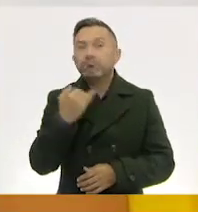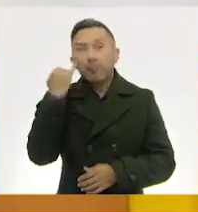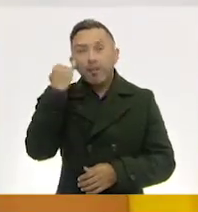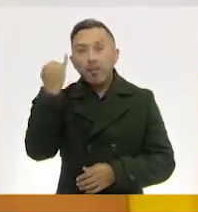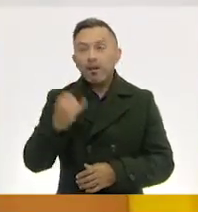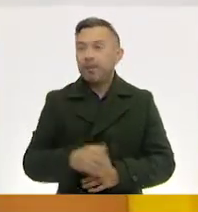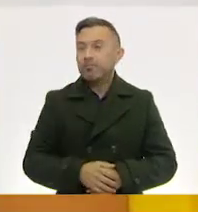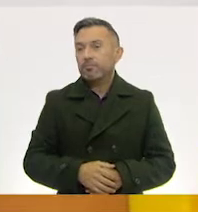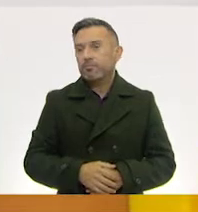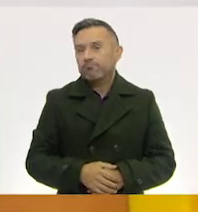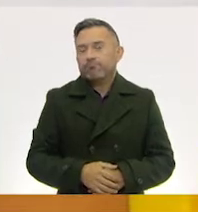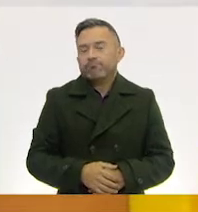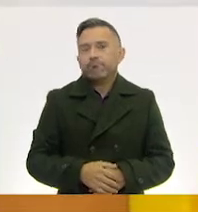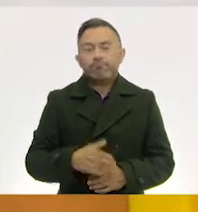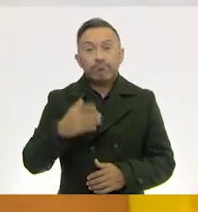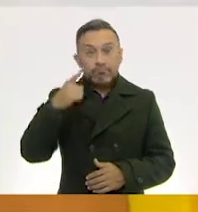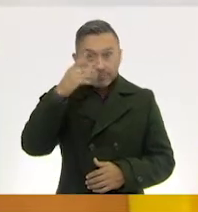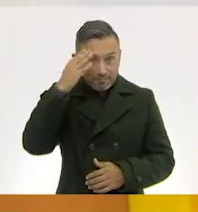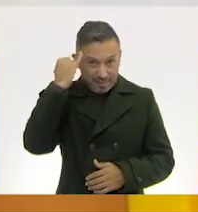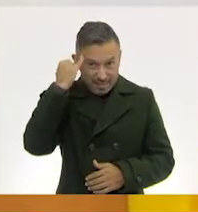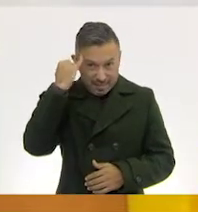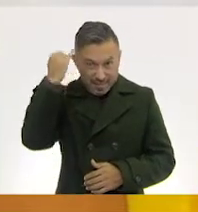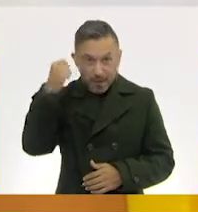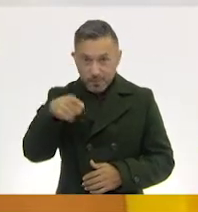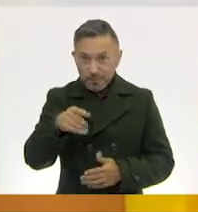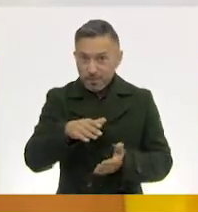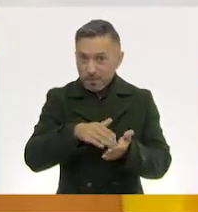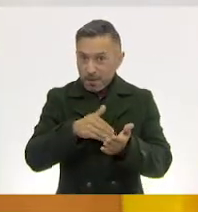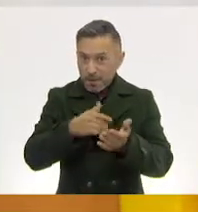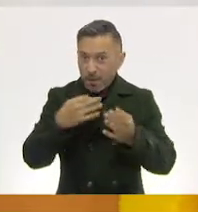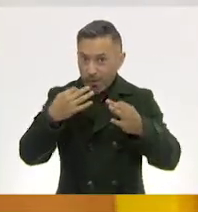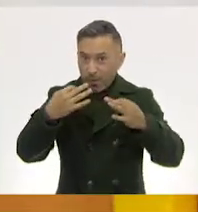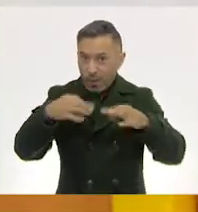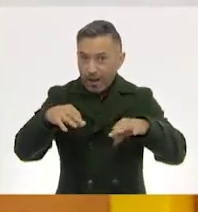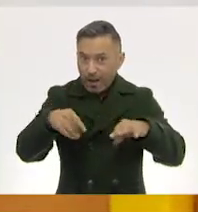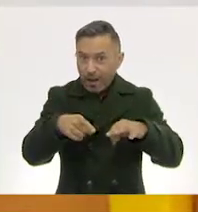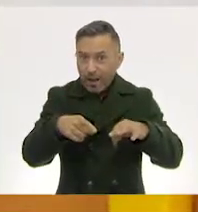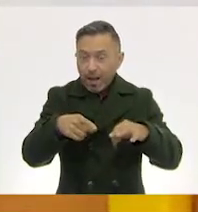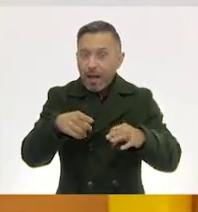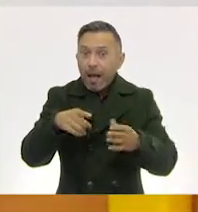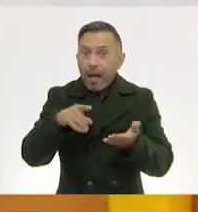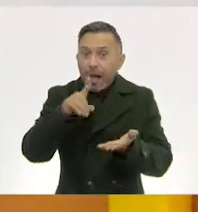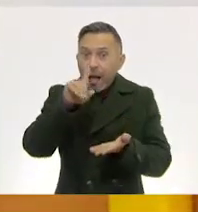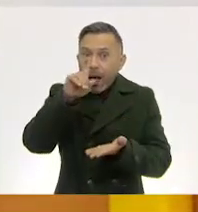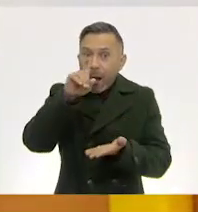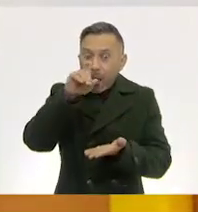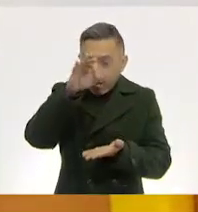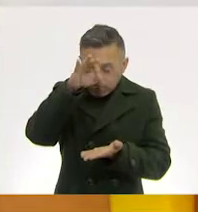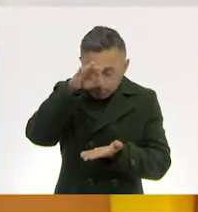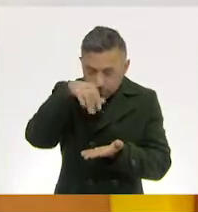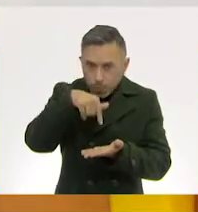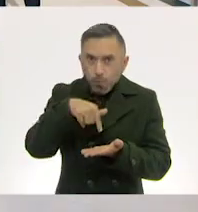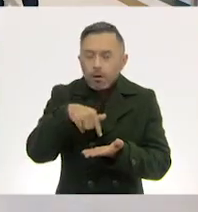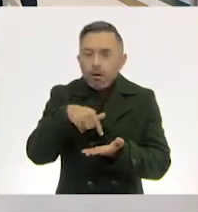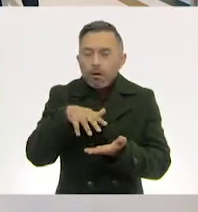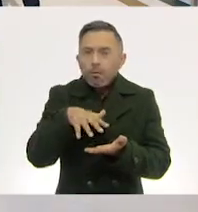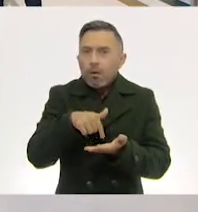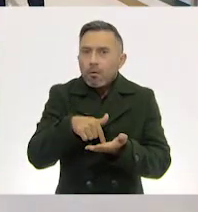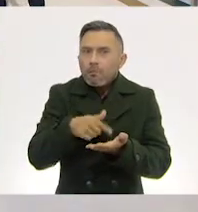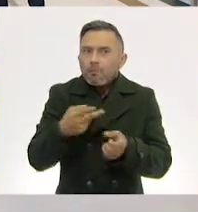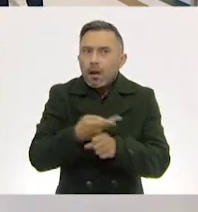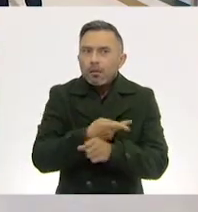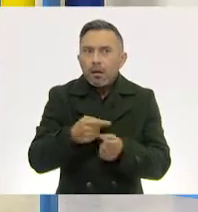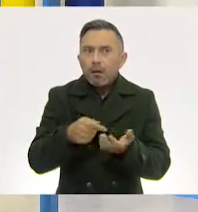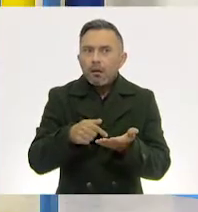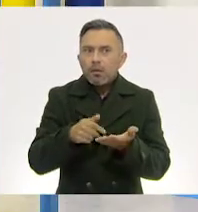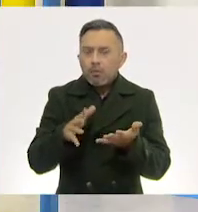imagínate, porque una hoja, si le cae agua, ¿cómo se moverá? ¿O qué le pasará? Ay, tal vez se